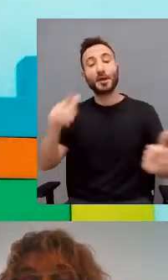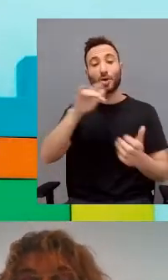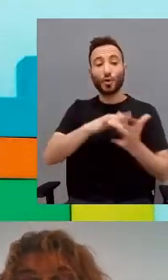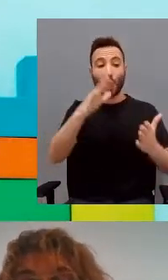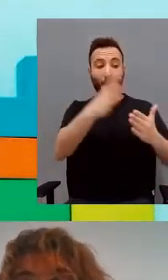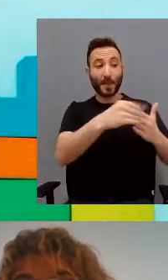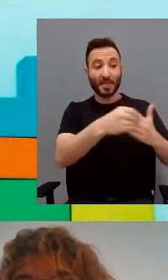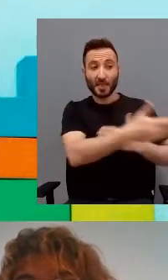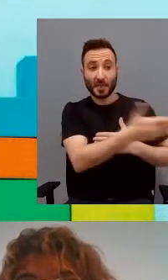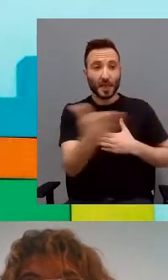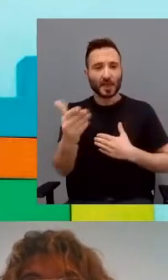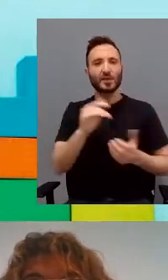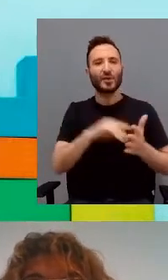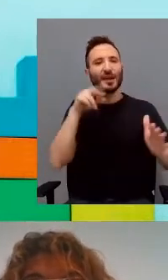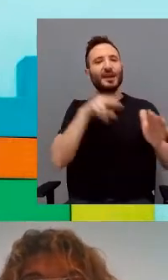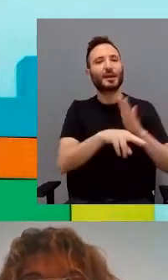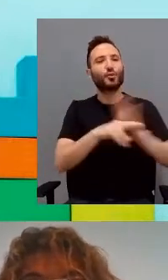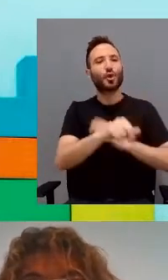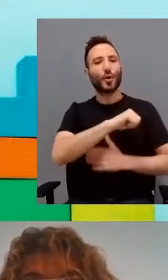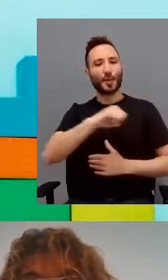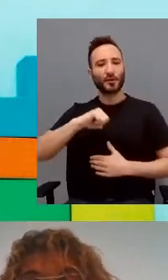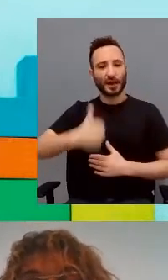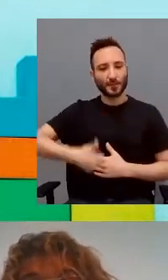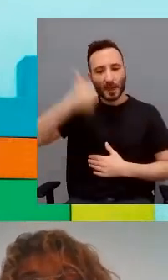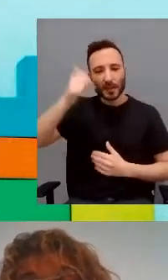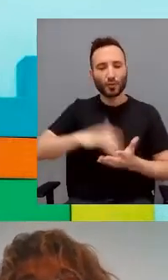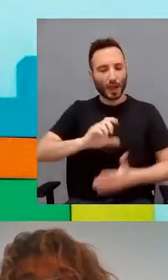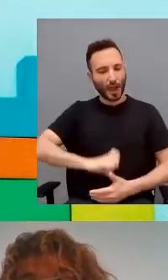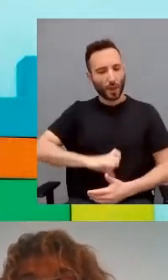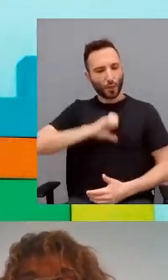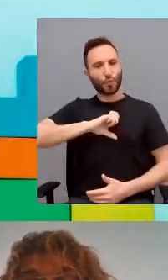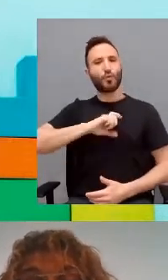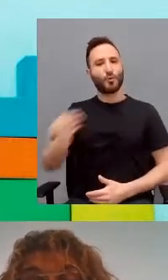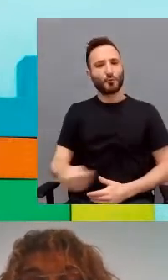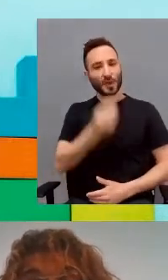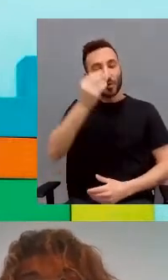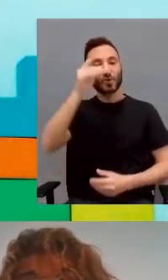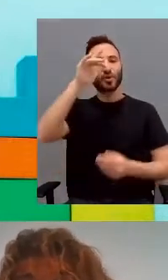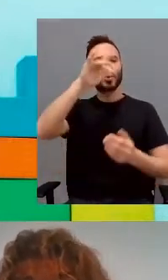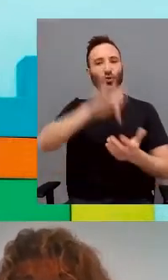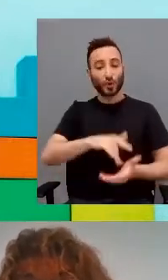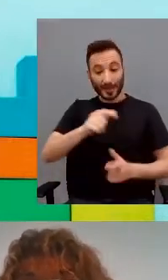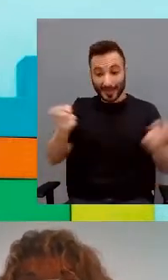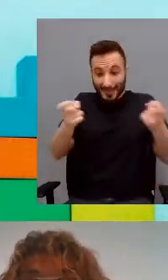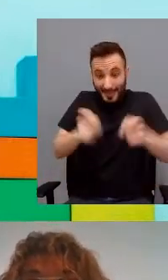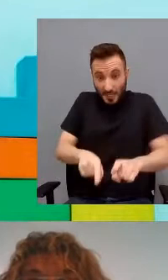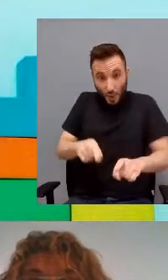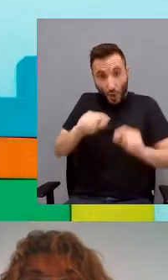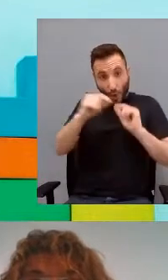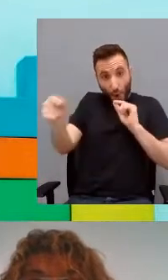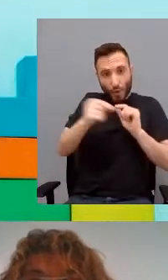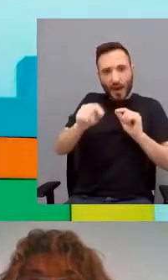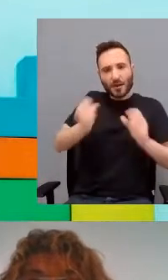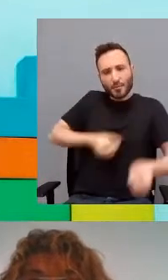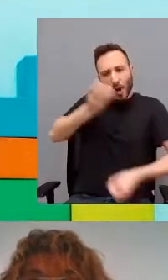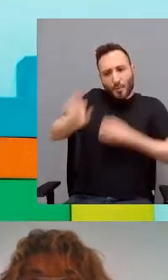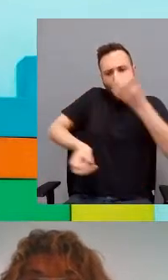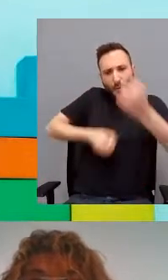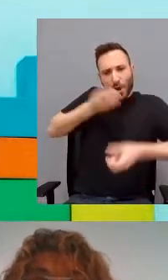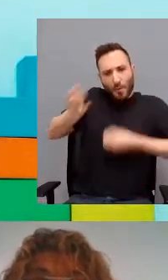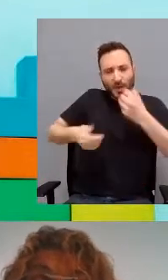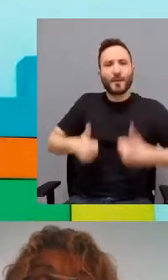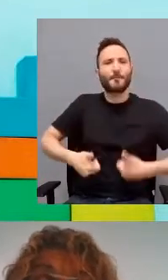autonotifican más recursos personales y una mayor autoestima amplían más durante la sesión online. Y